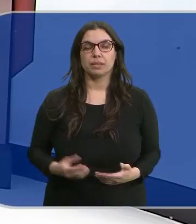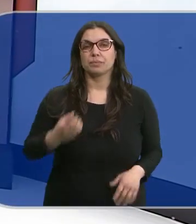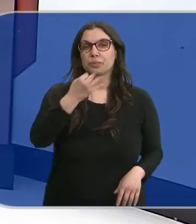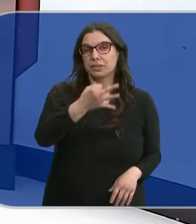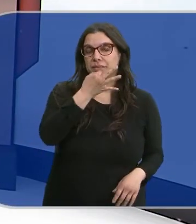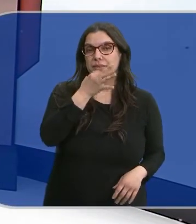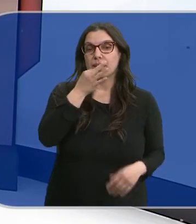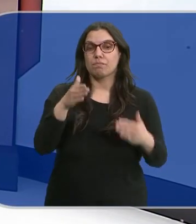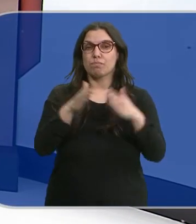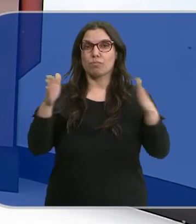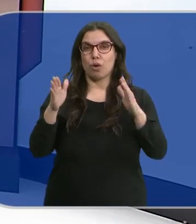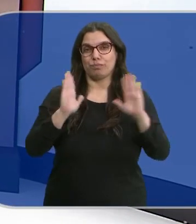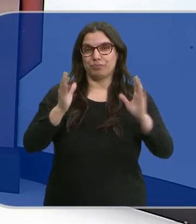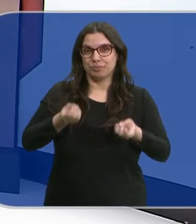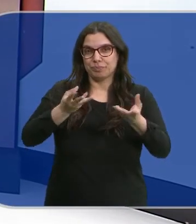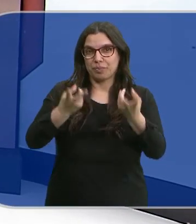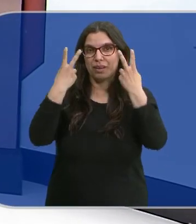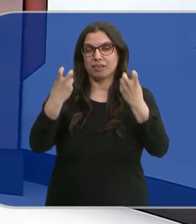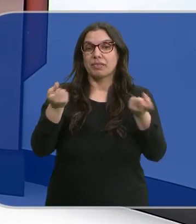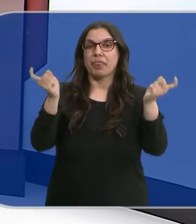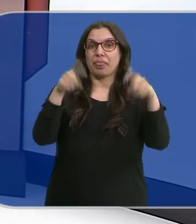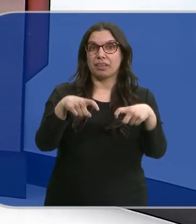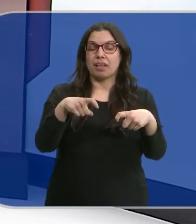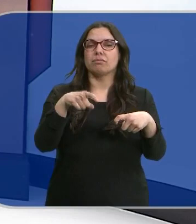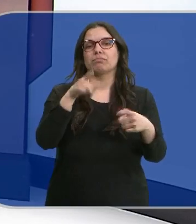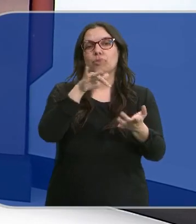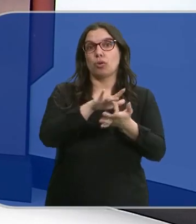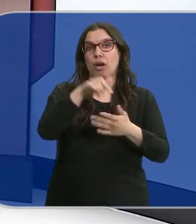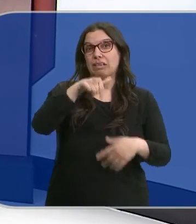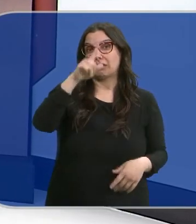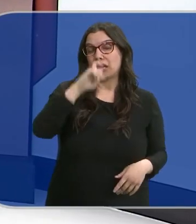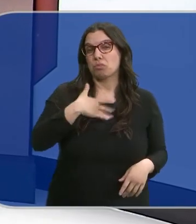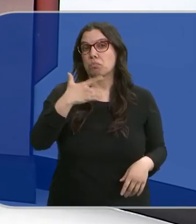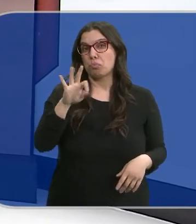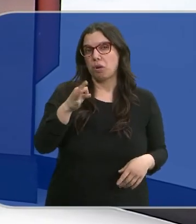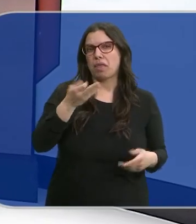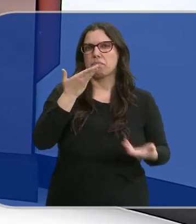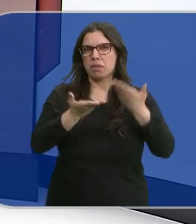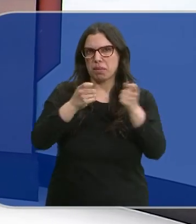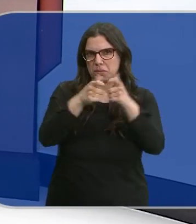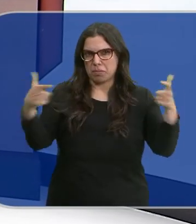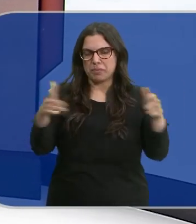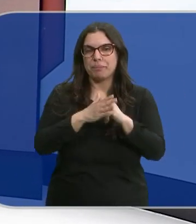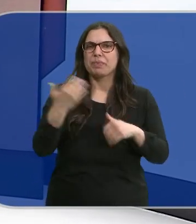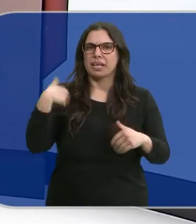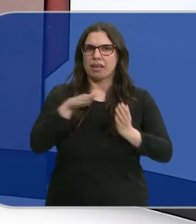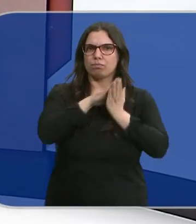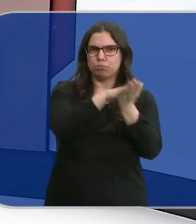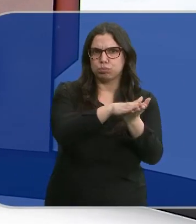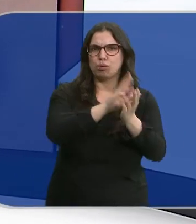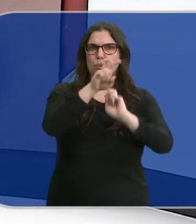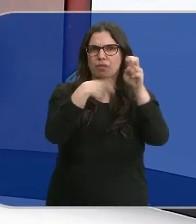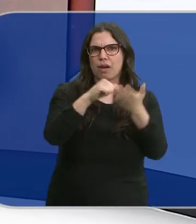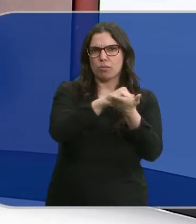Buenas tardes, comienza la campaña de la renta, cita con Hacienda que prevé que este año aumenten ligeramente las declaraciones. Ya se pueden presentar y